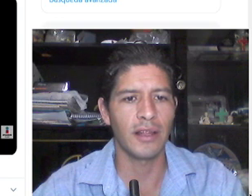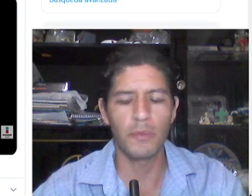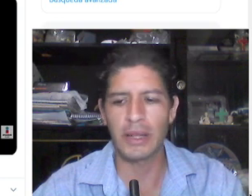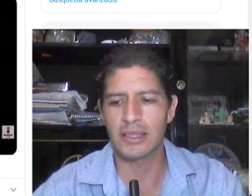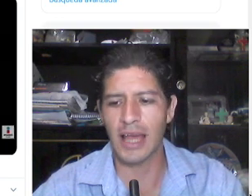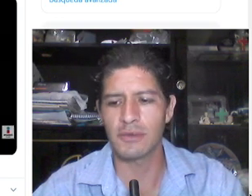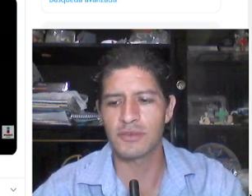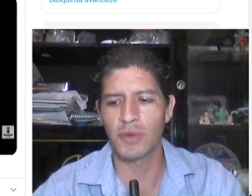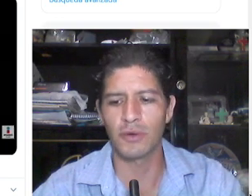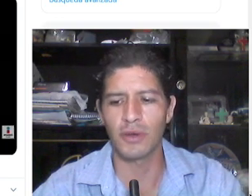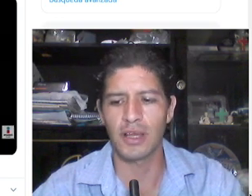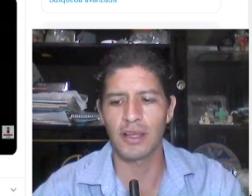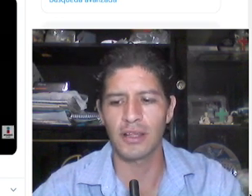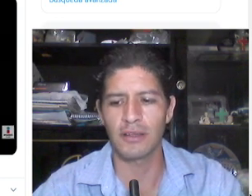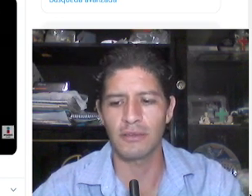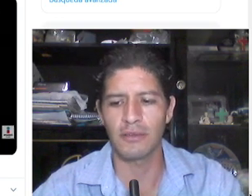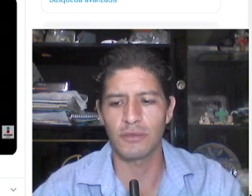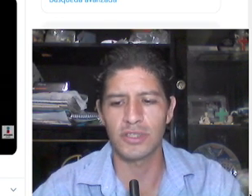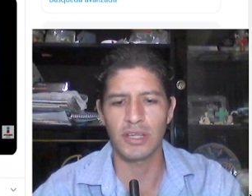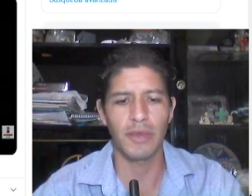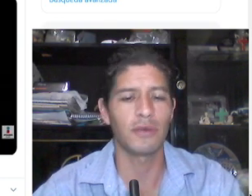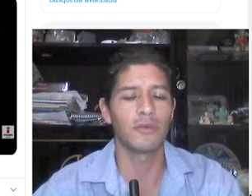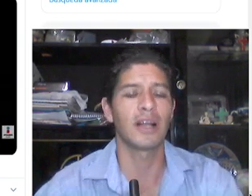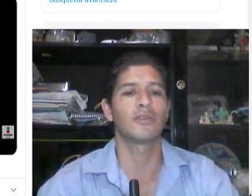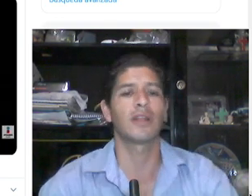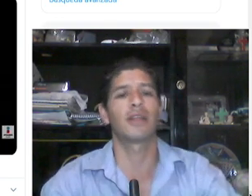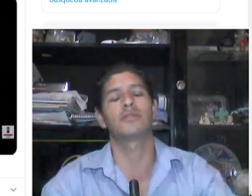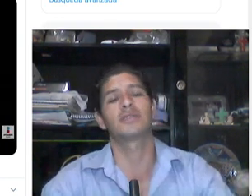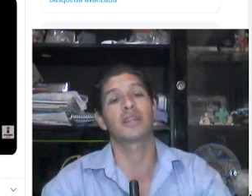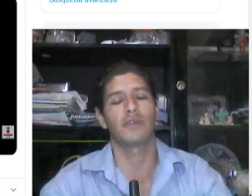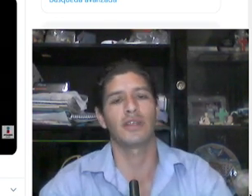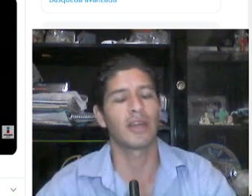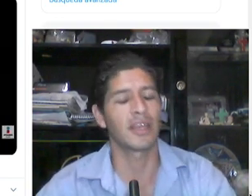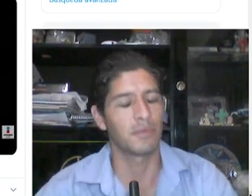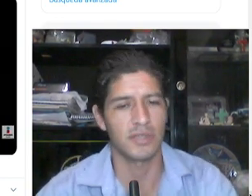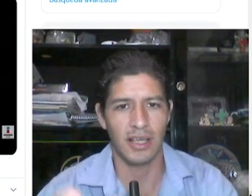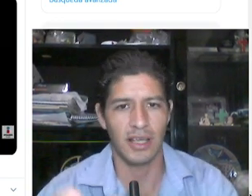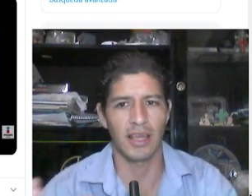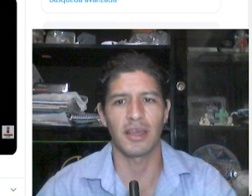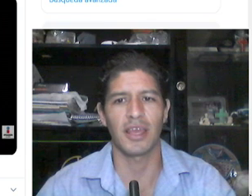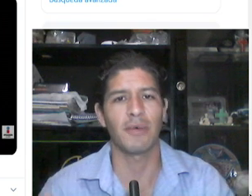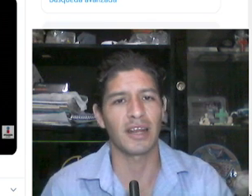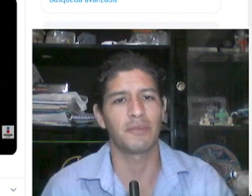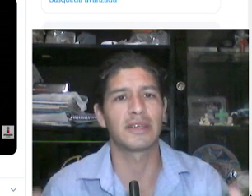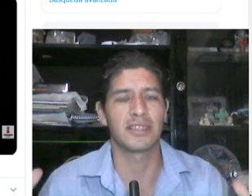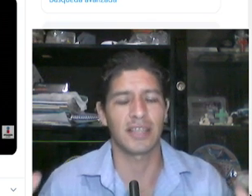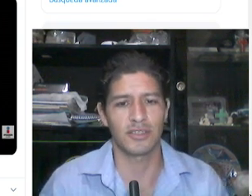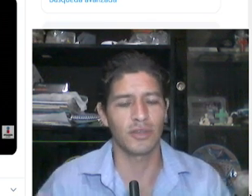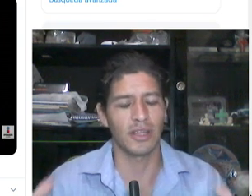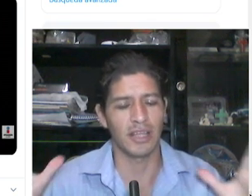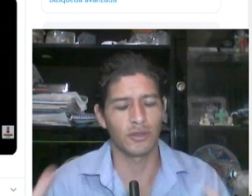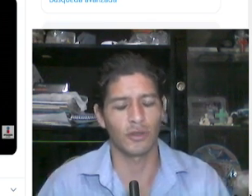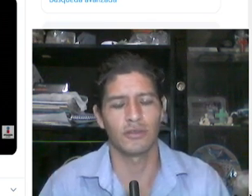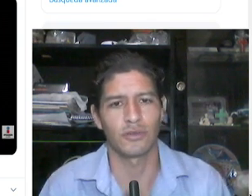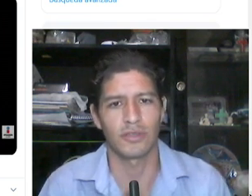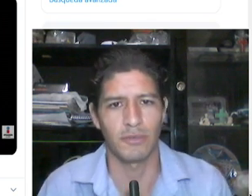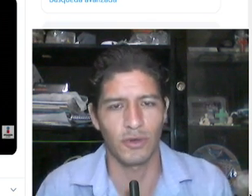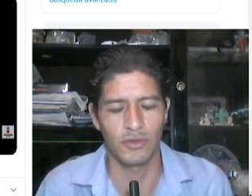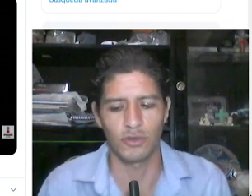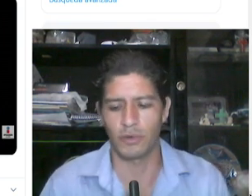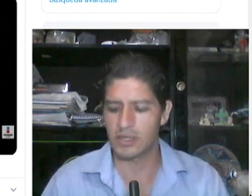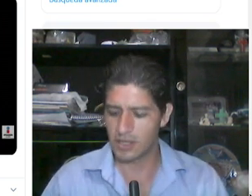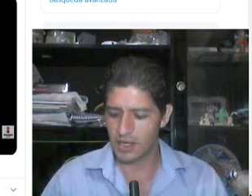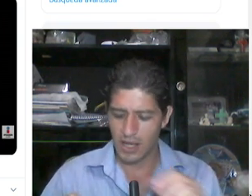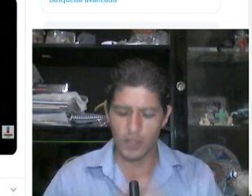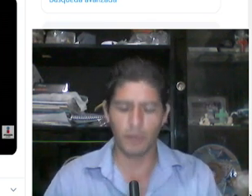el no pal times bueno nuestra amiga junca solano se refirió a que pues iba en representación de todos nuestros